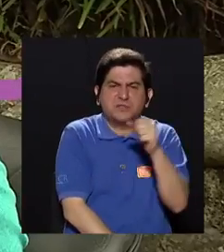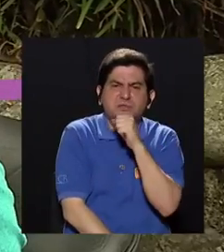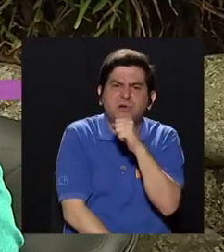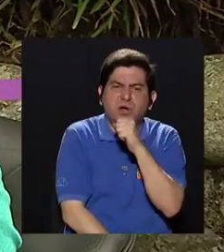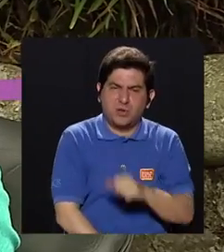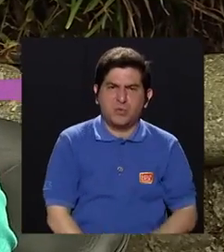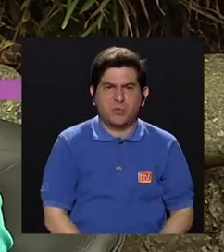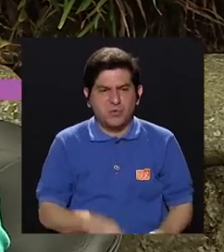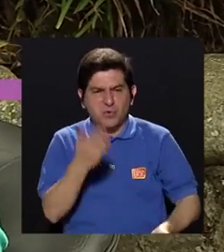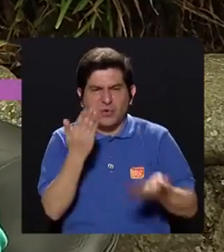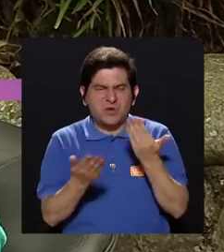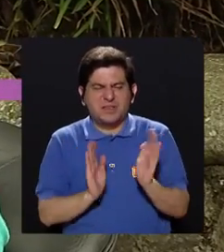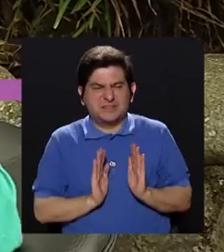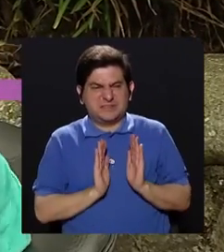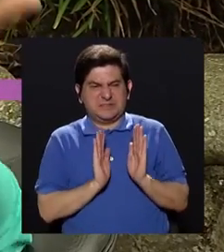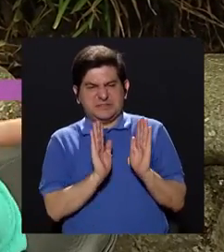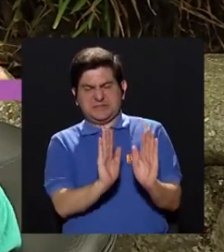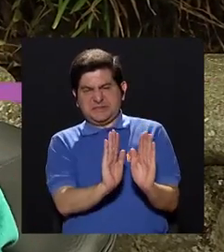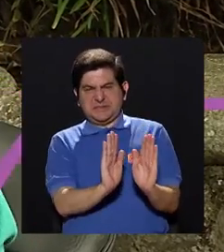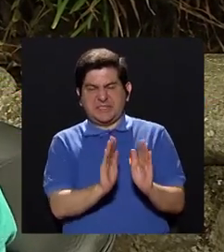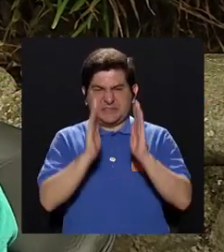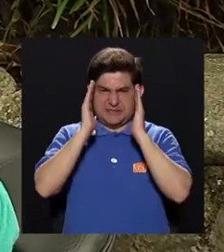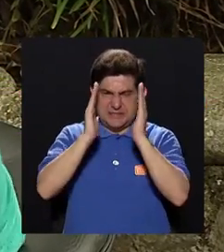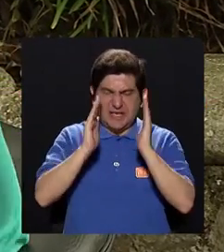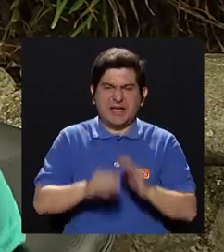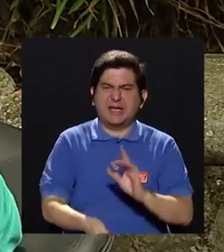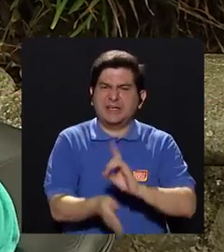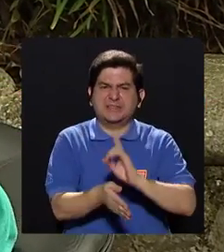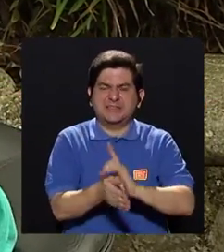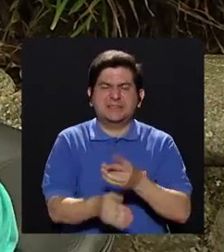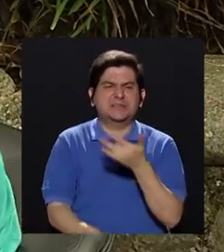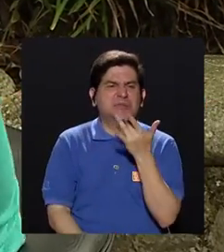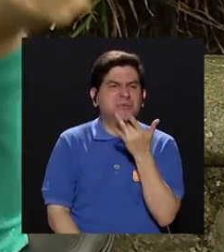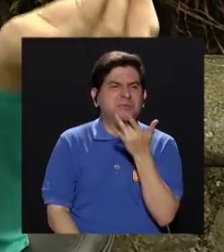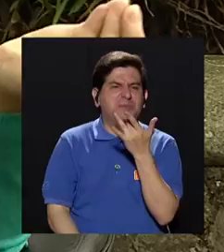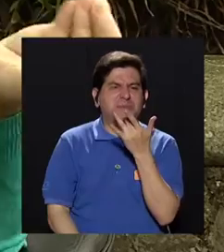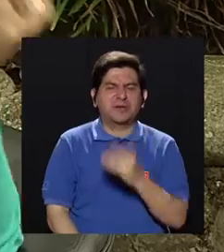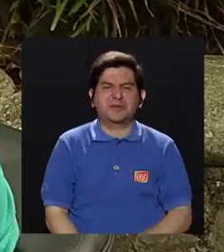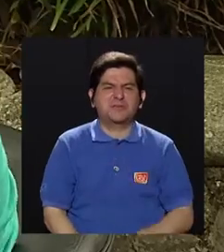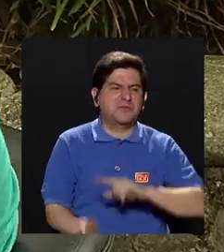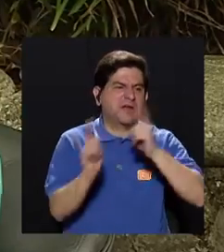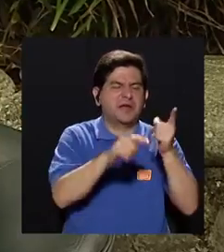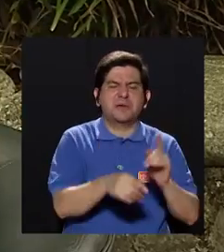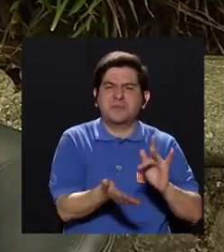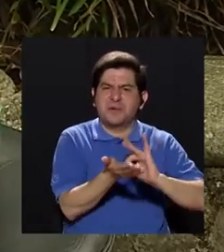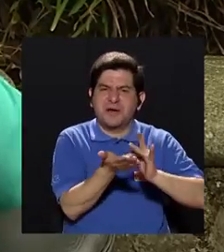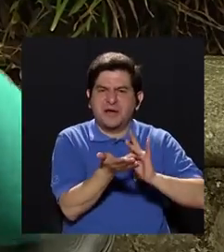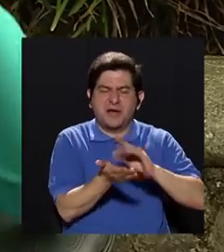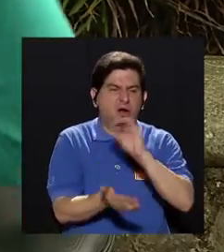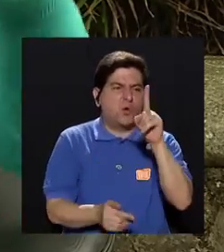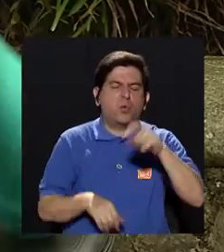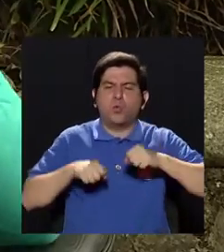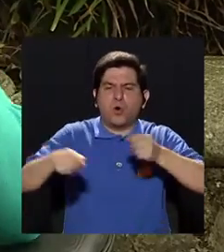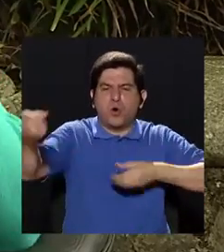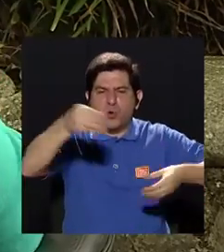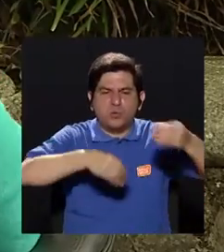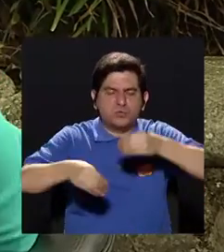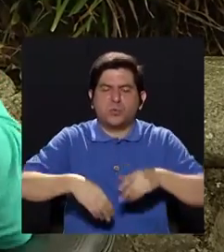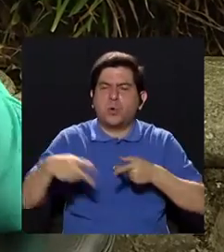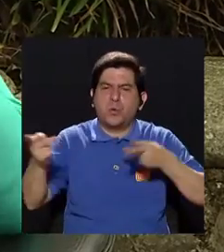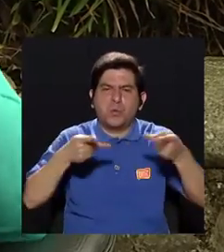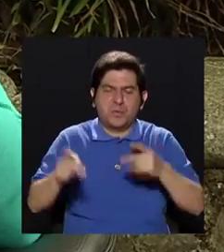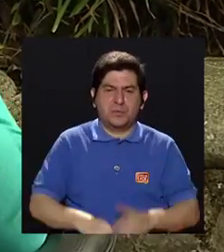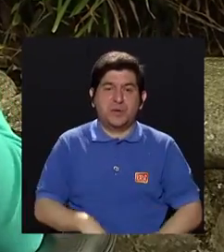pues, tienen un poco reacios a ir a consulta médica, prefieren ir a la farmacia o bien a cualquier supermercado o pulpería,